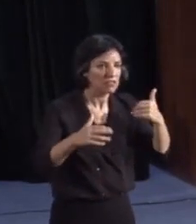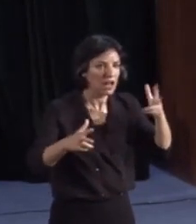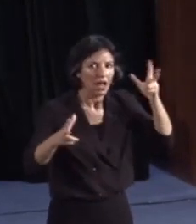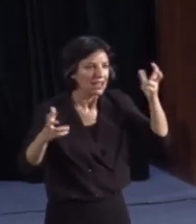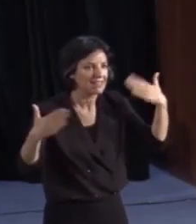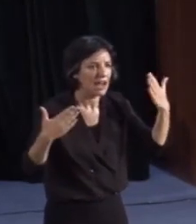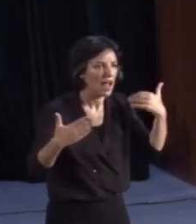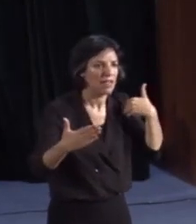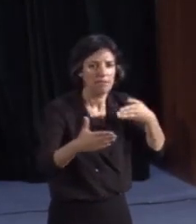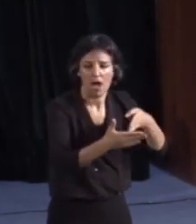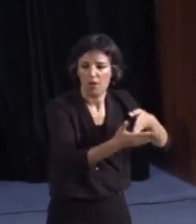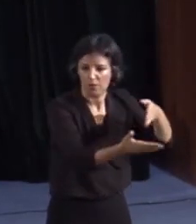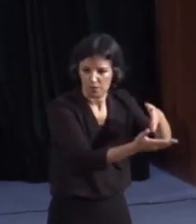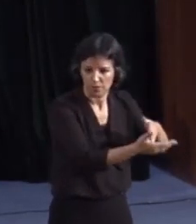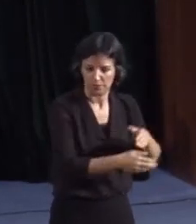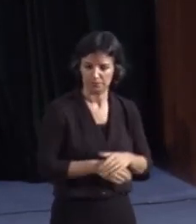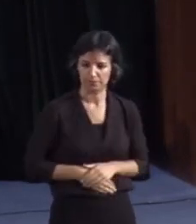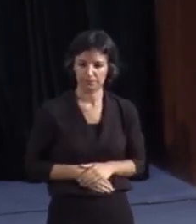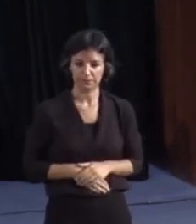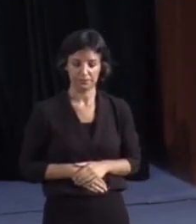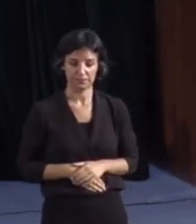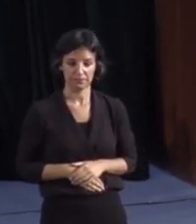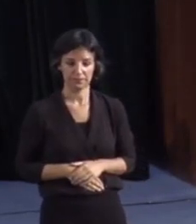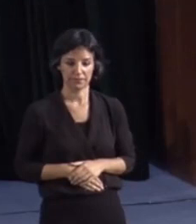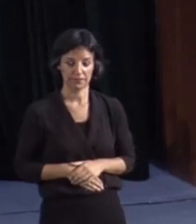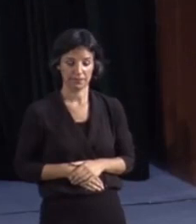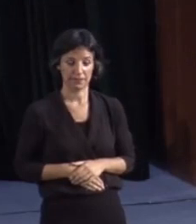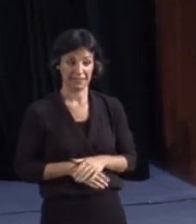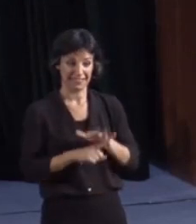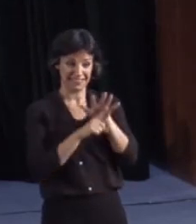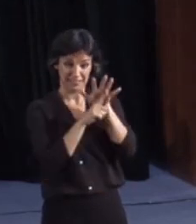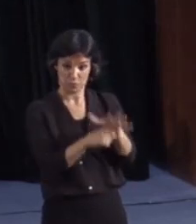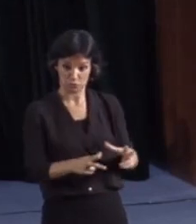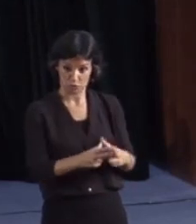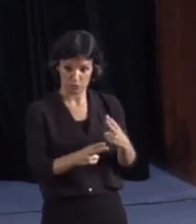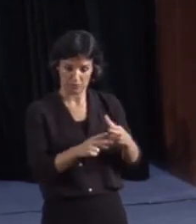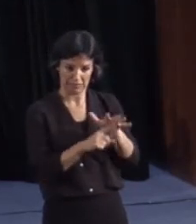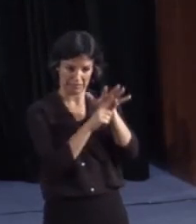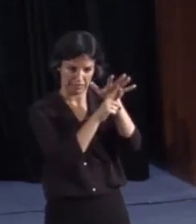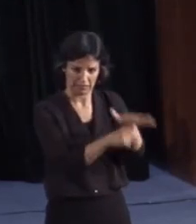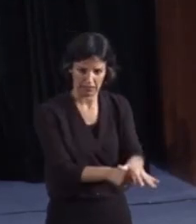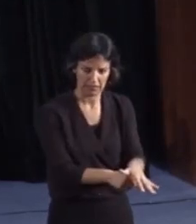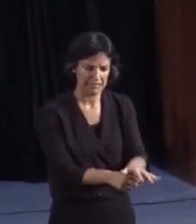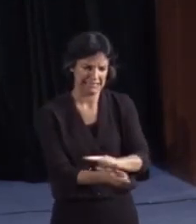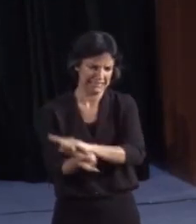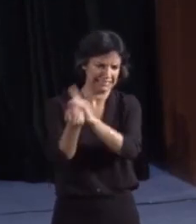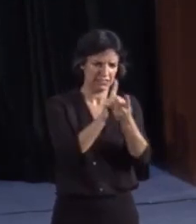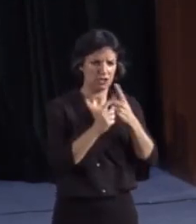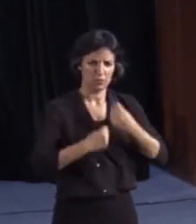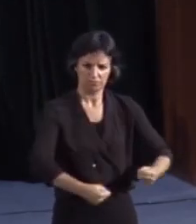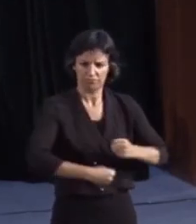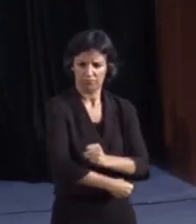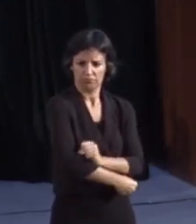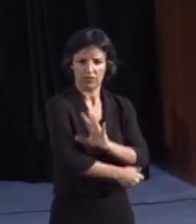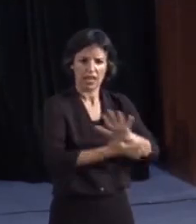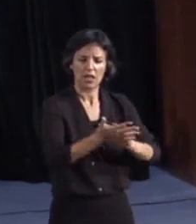El empoderamiento para corregir la discriminación sociopolítica y llevar las lenguas de signos al lugar que les corresponde, por la falta de